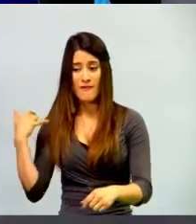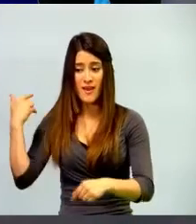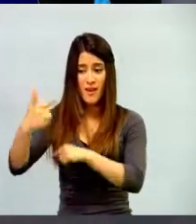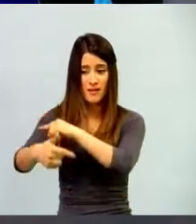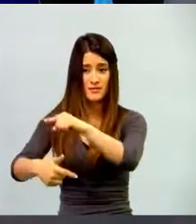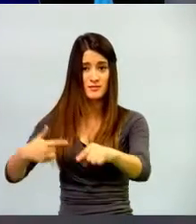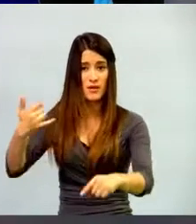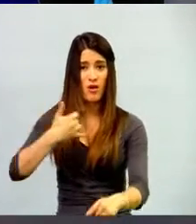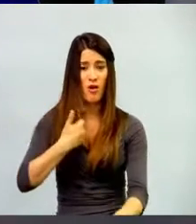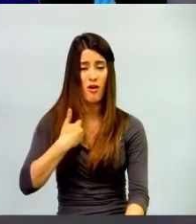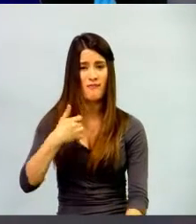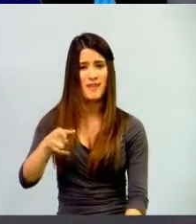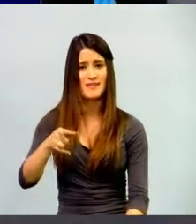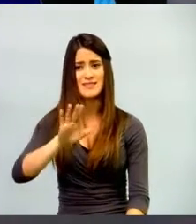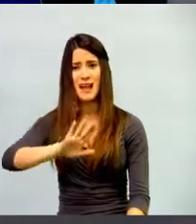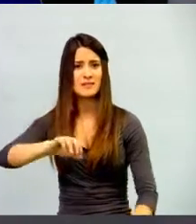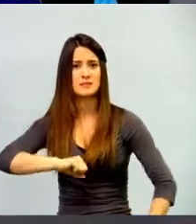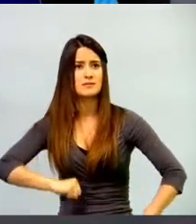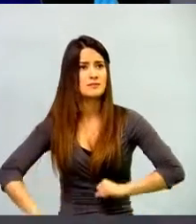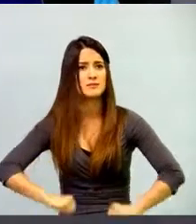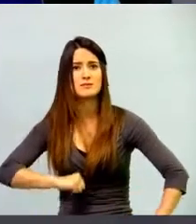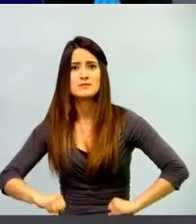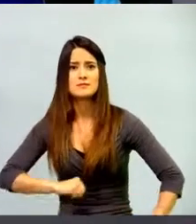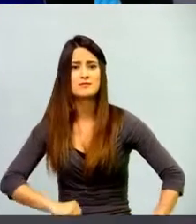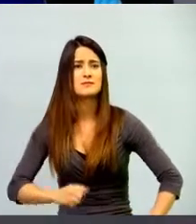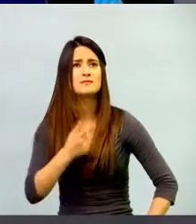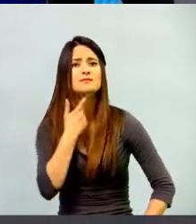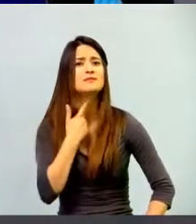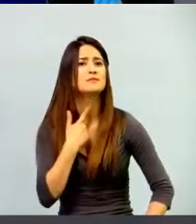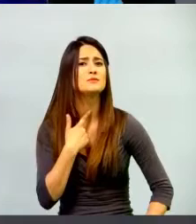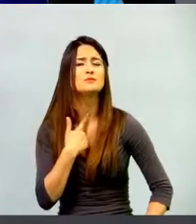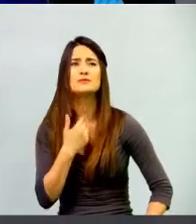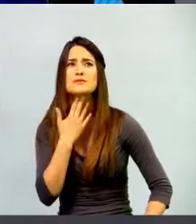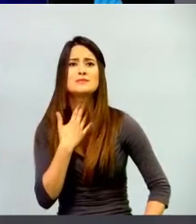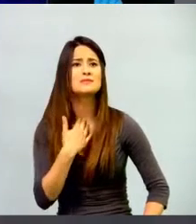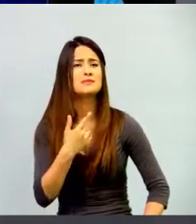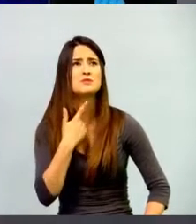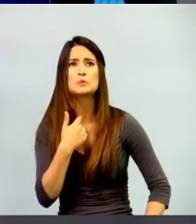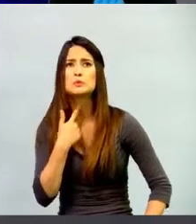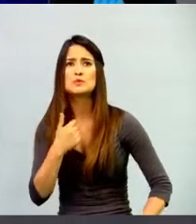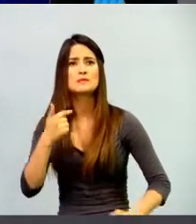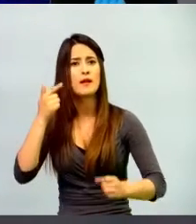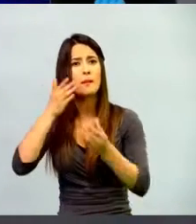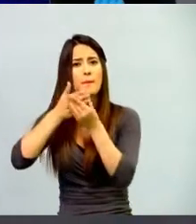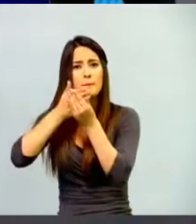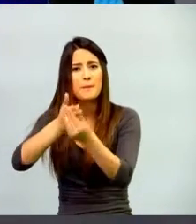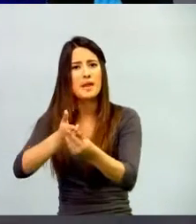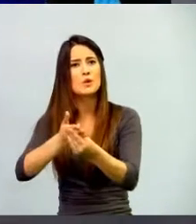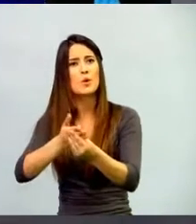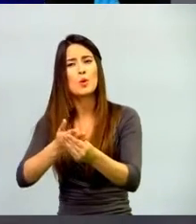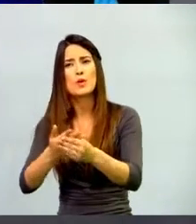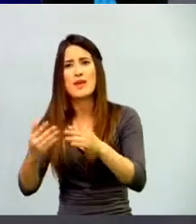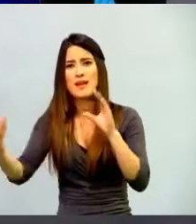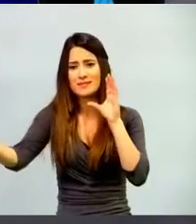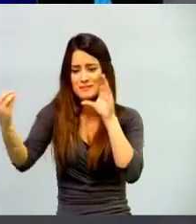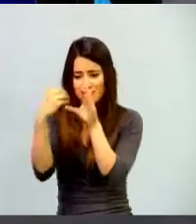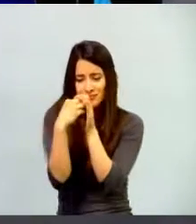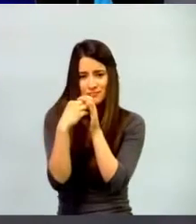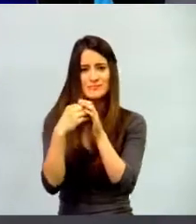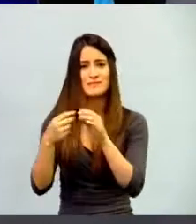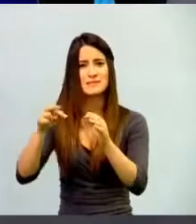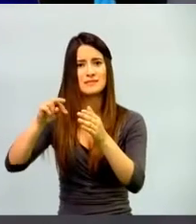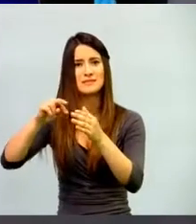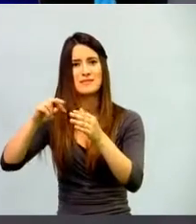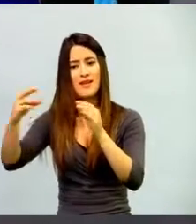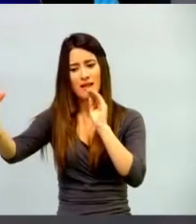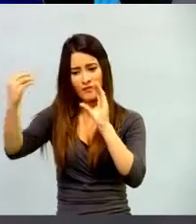generaciones que solicitan y que piden con urgencia unas metodologías acordes con sus desarrollos, con